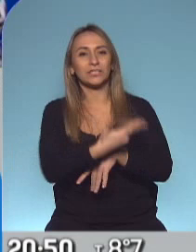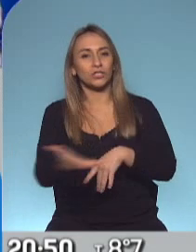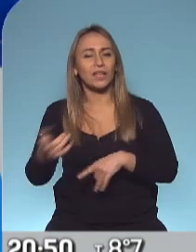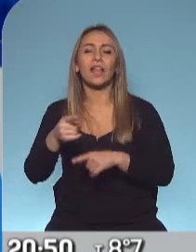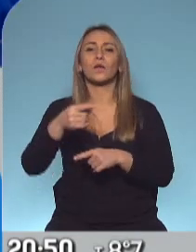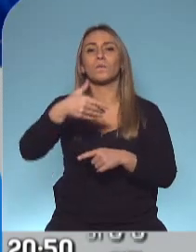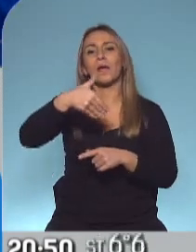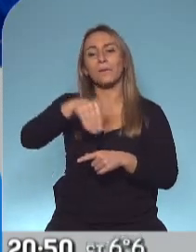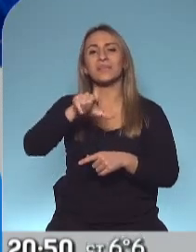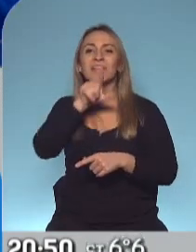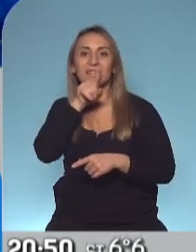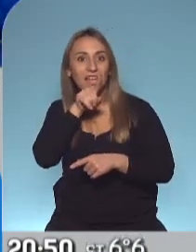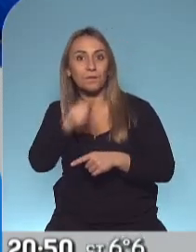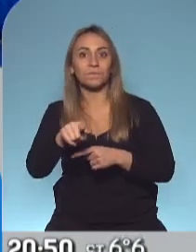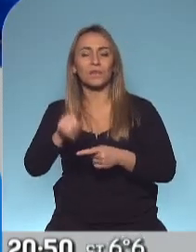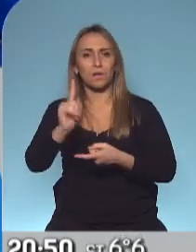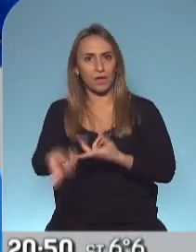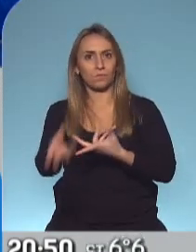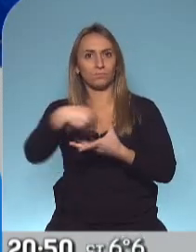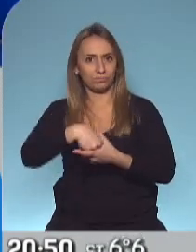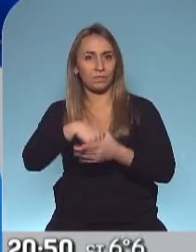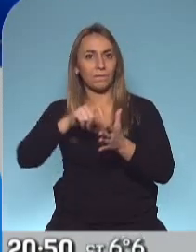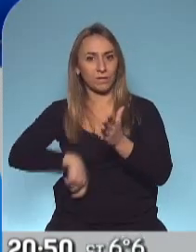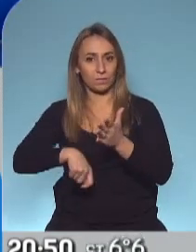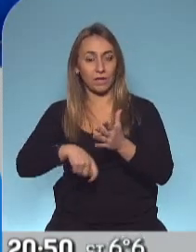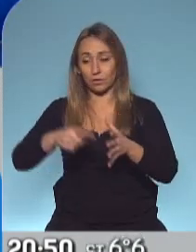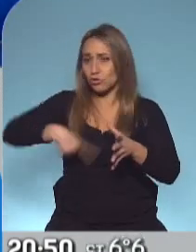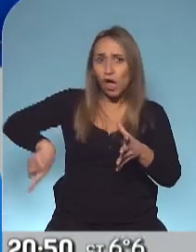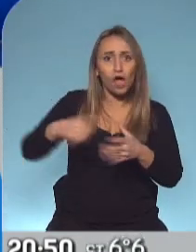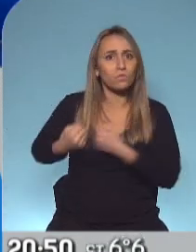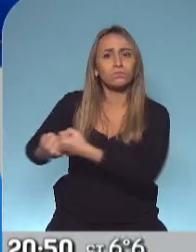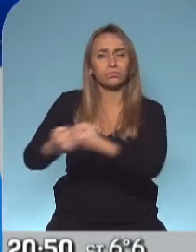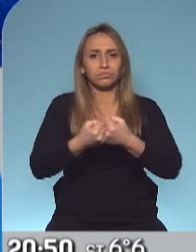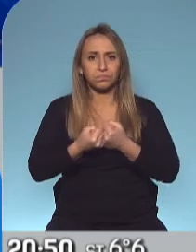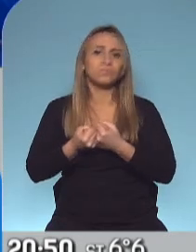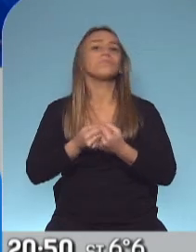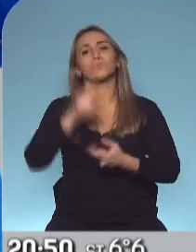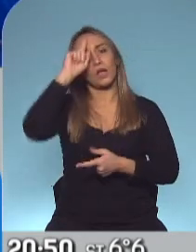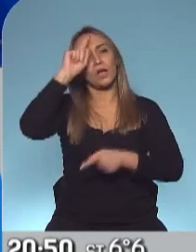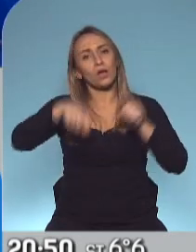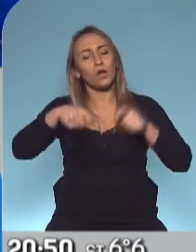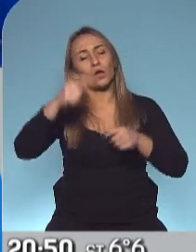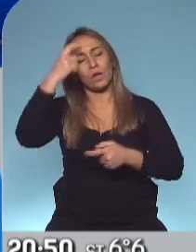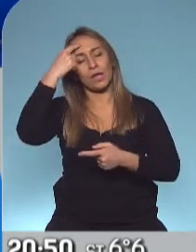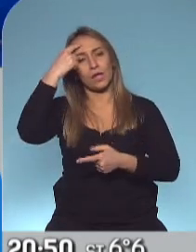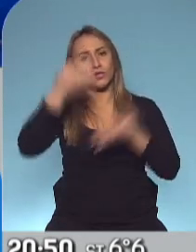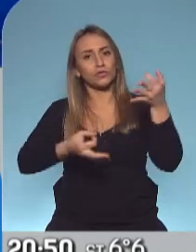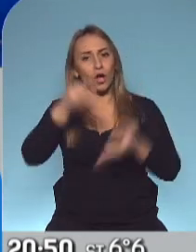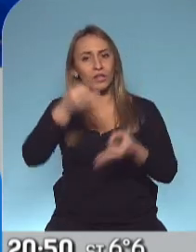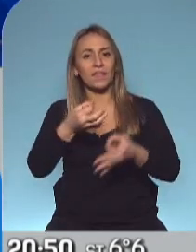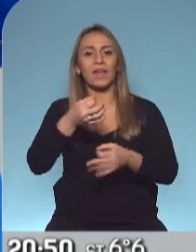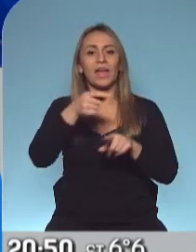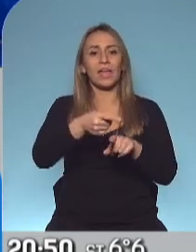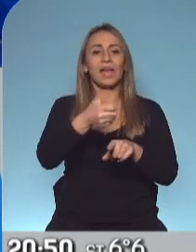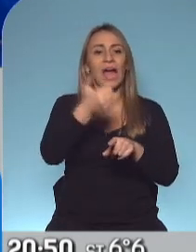Sin Tierra, que adhirió a este reclamo. Van a la Corte de la Haya, esto no es menor, digo, genera a la Corte de la